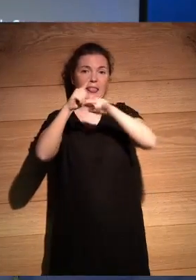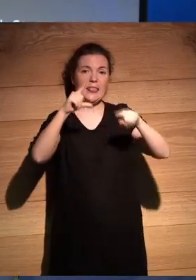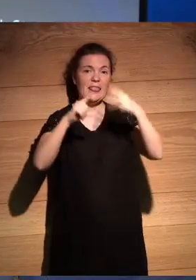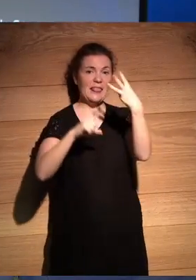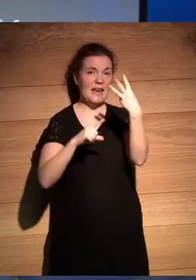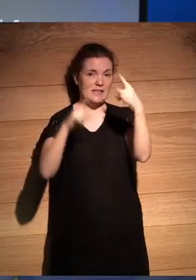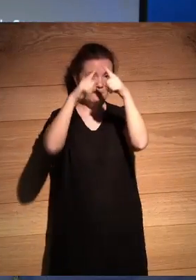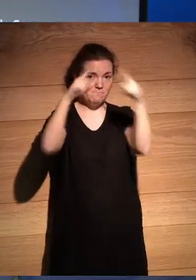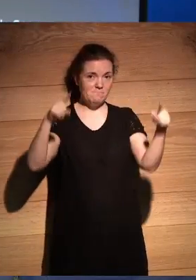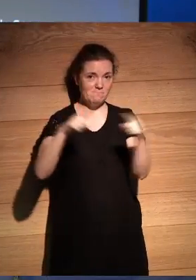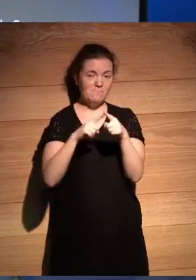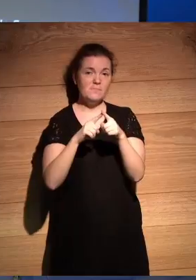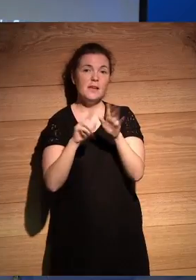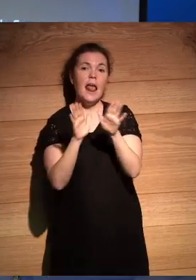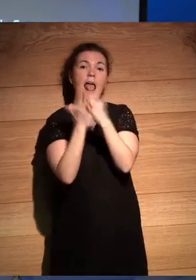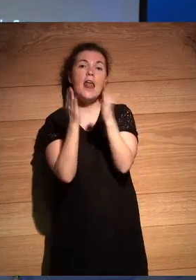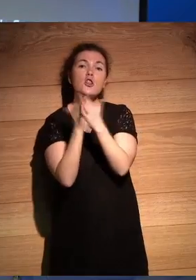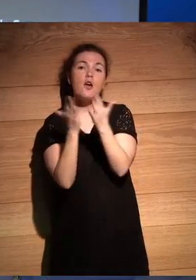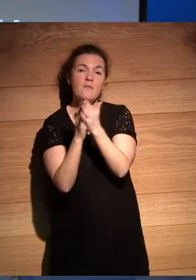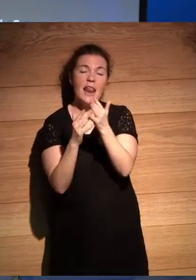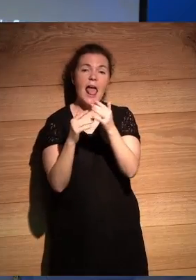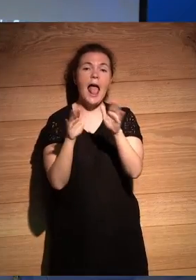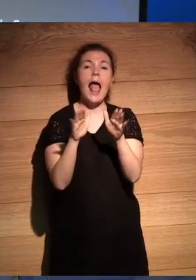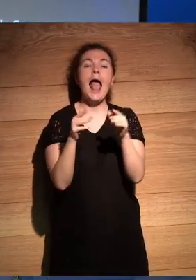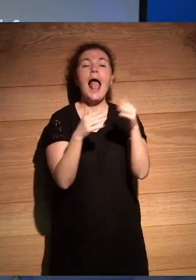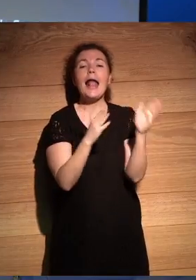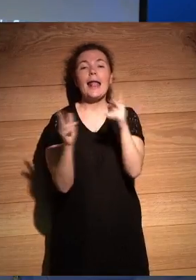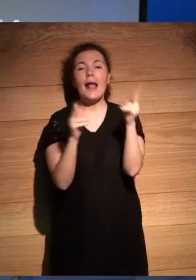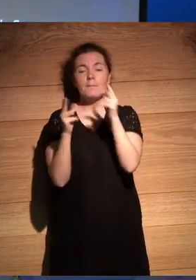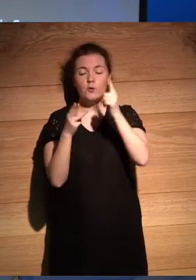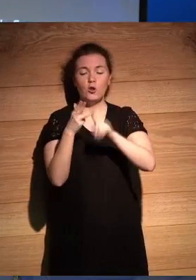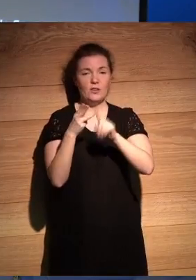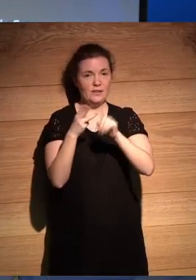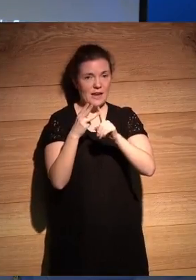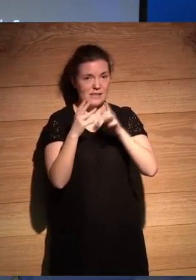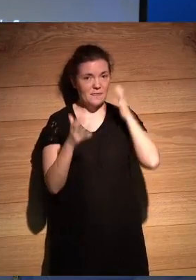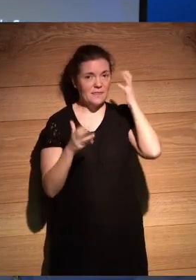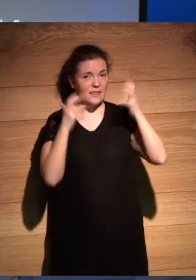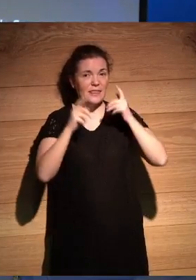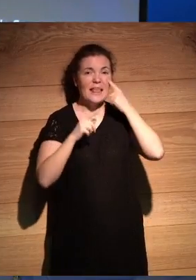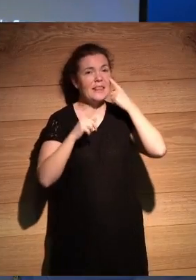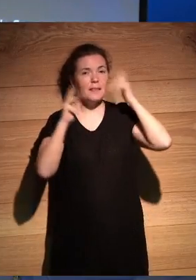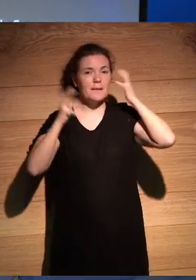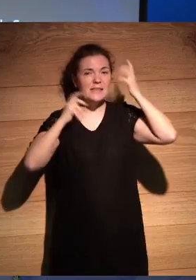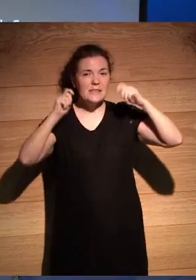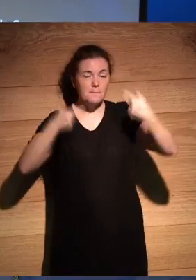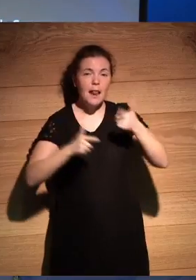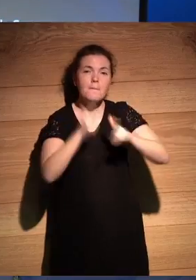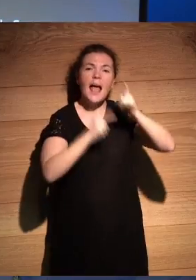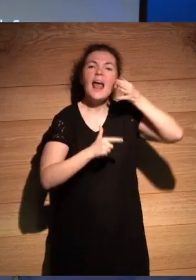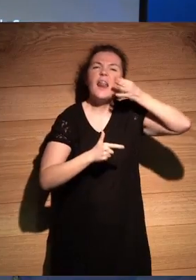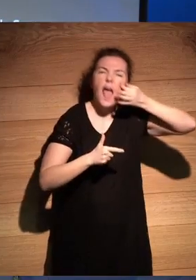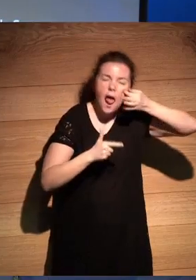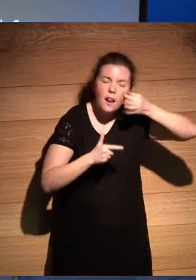La novela, el tercer capítulo, Los detectives salvajes, nuestro viaje real físico a los